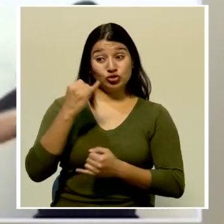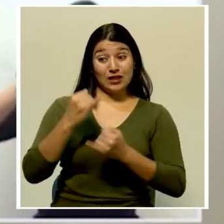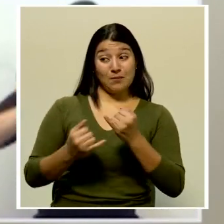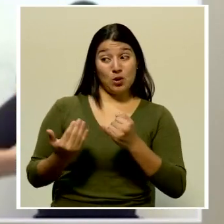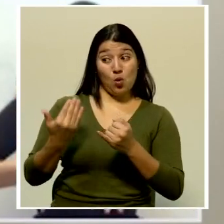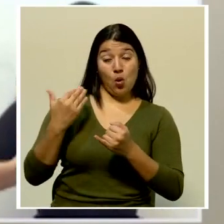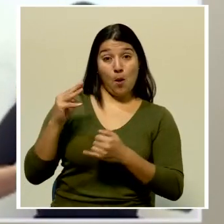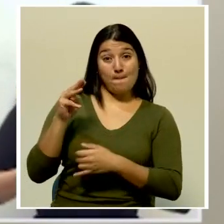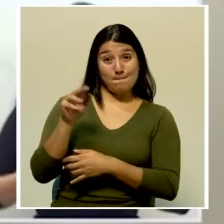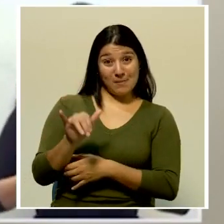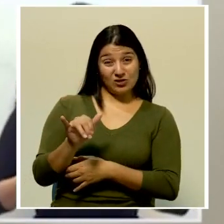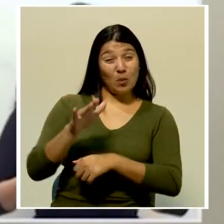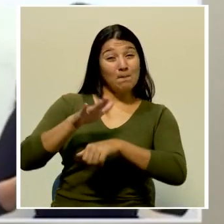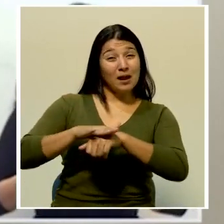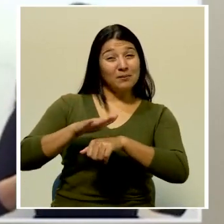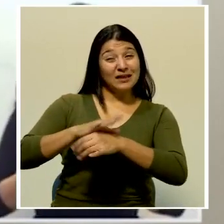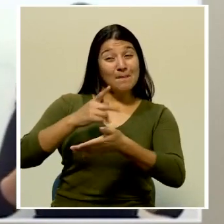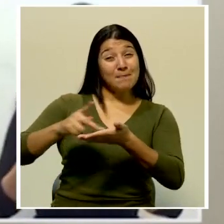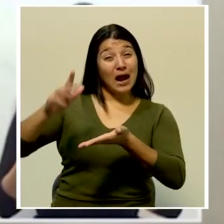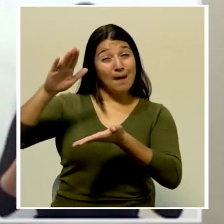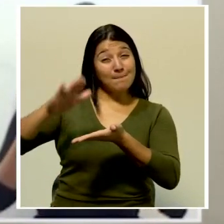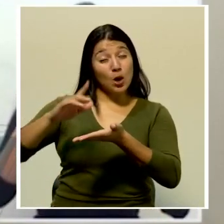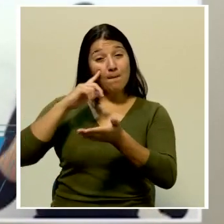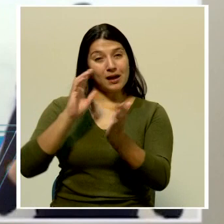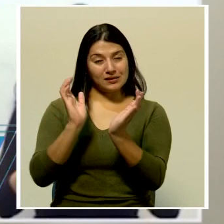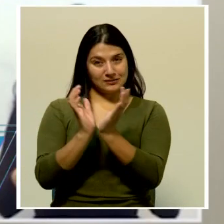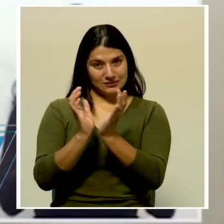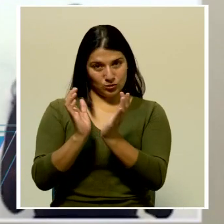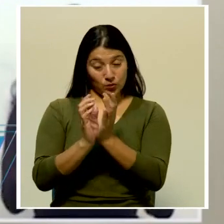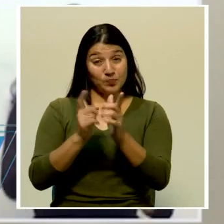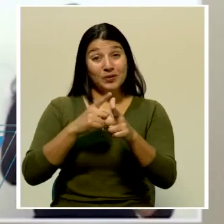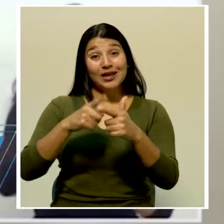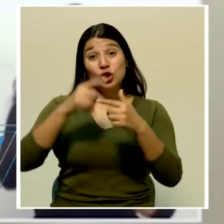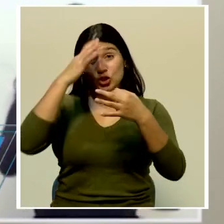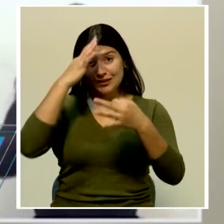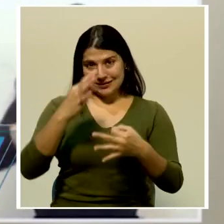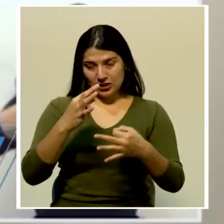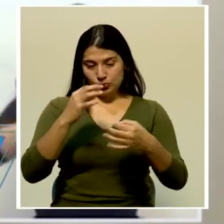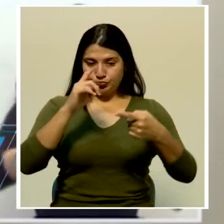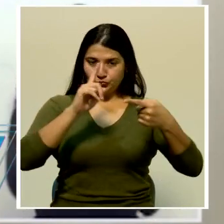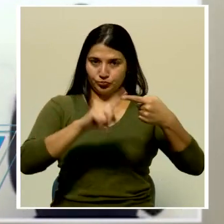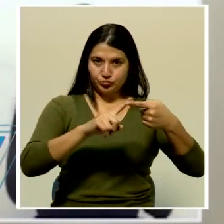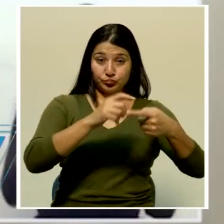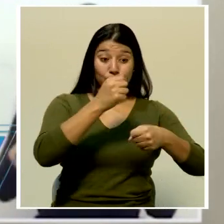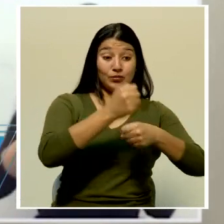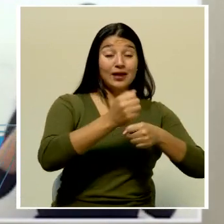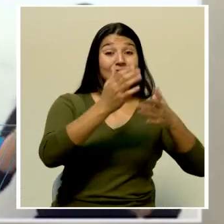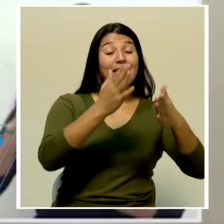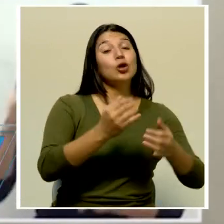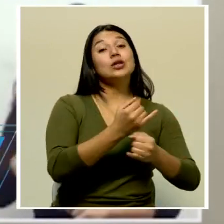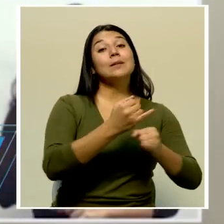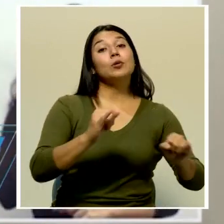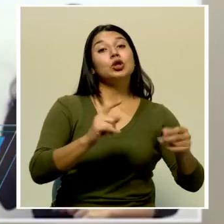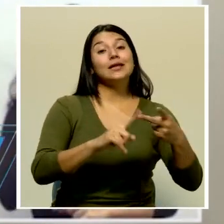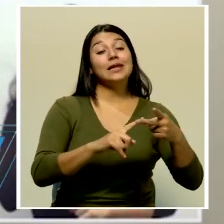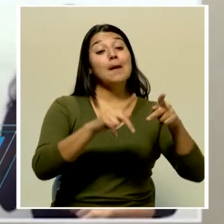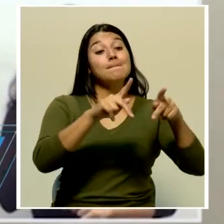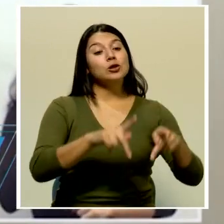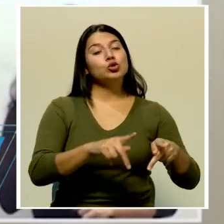decisión de que en el caso de los trabajadores independientes y los asegurados voluntarios,